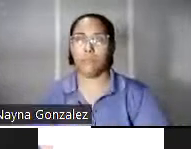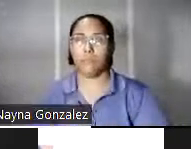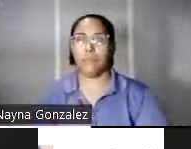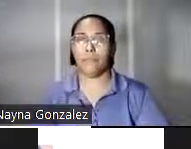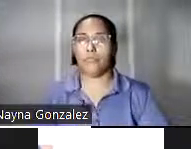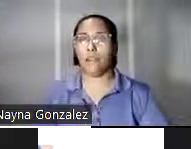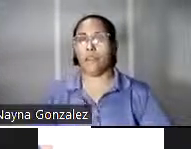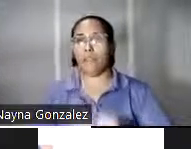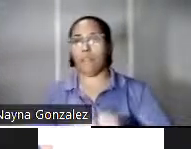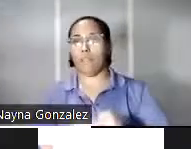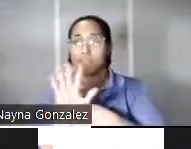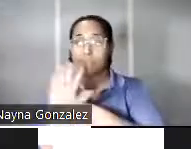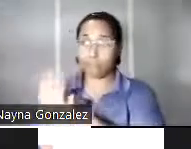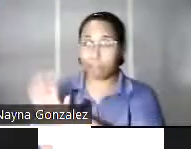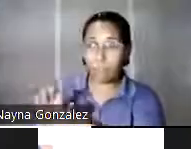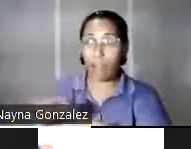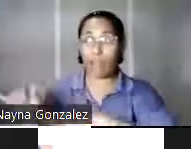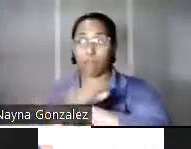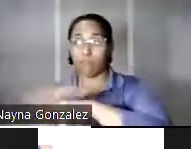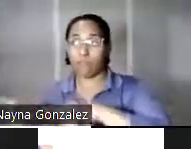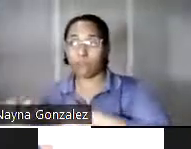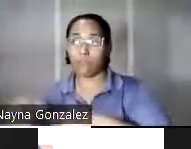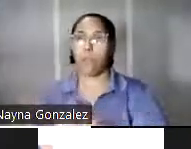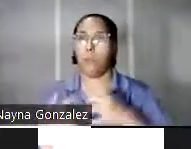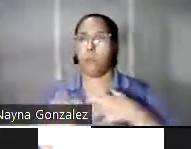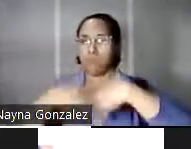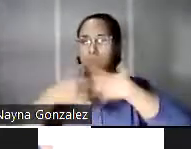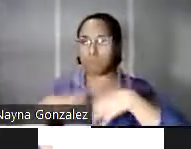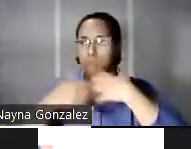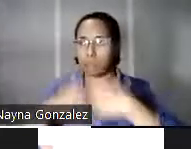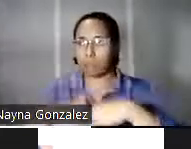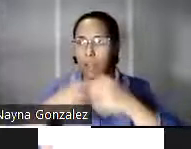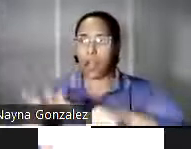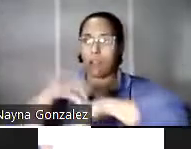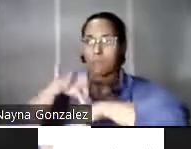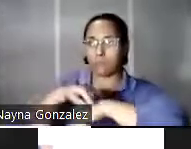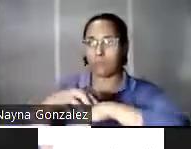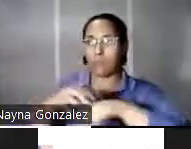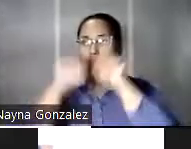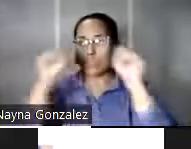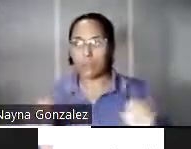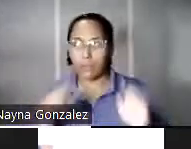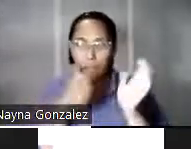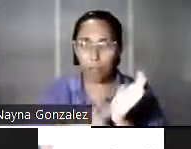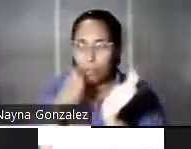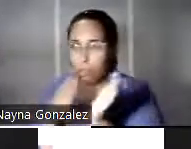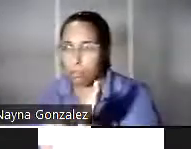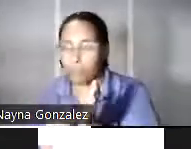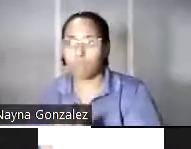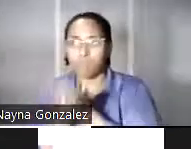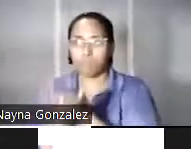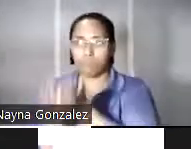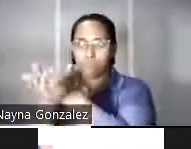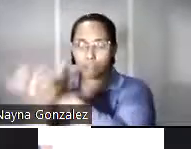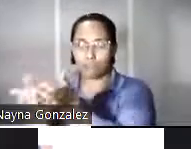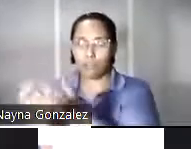cinematógrafo, los ferrocarriles, las máquinas agrícolas, los sistemas de correos, los barcos de vapor y